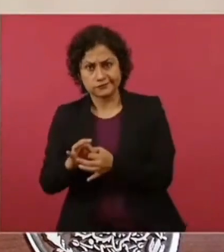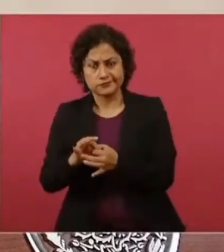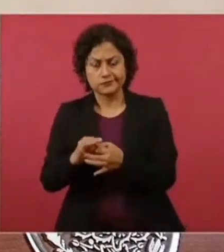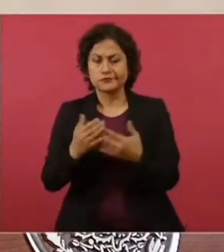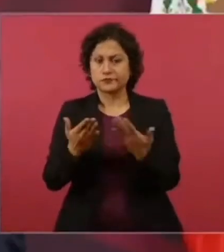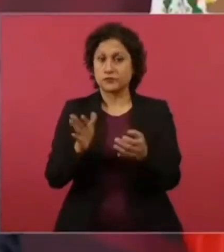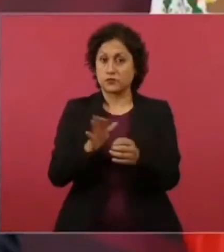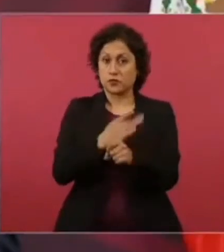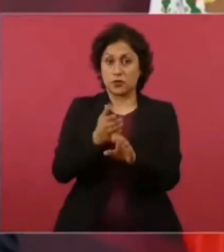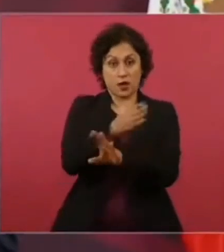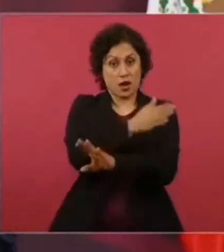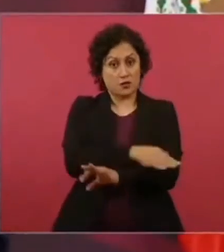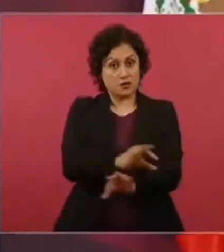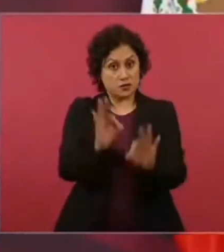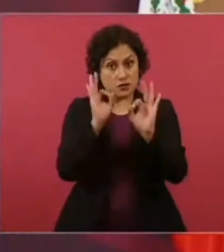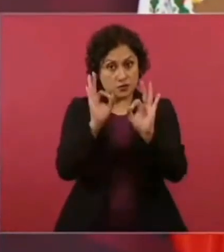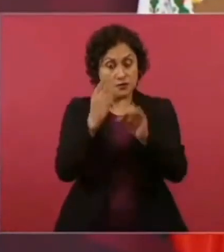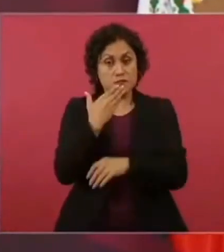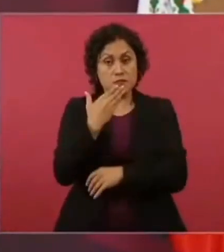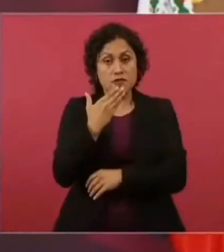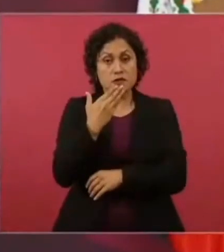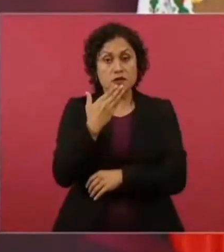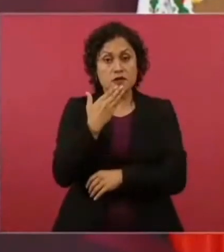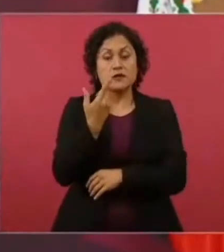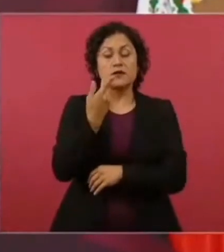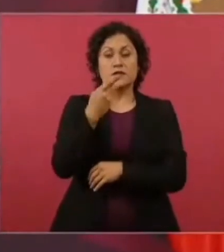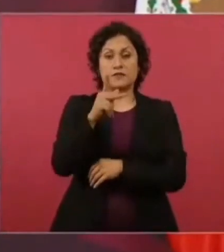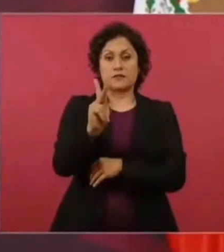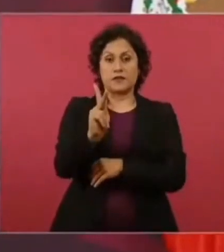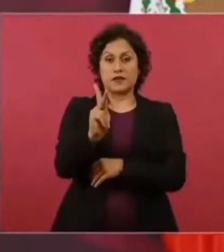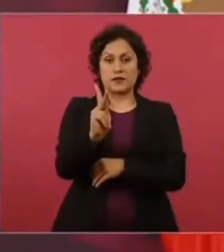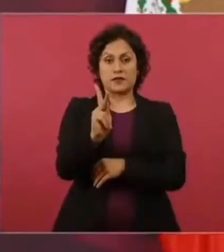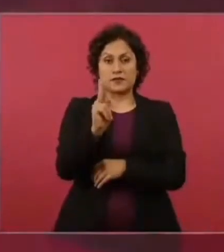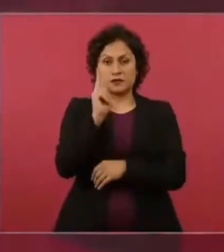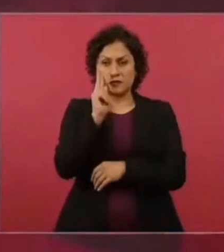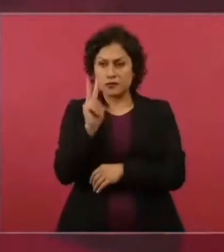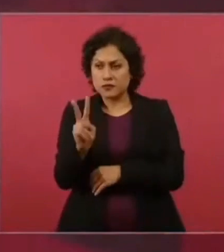Y era lo único que había quedado federalizado.